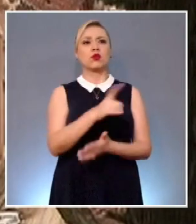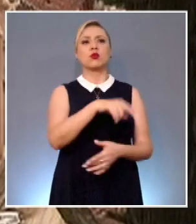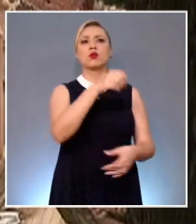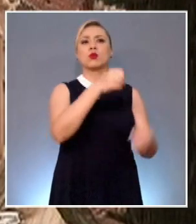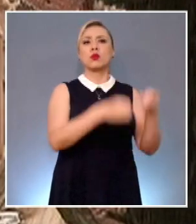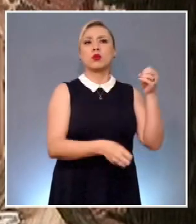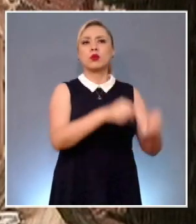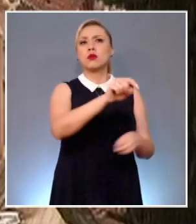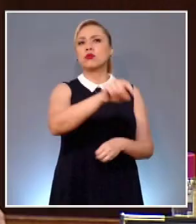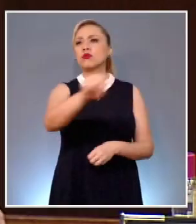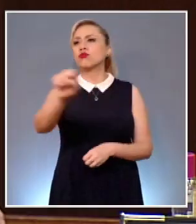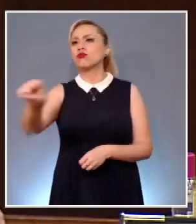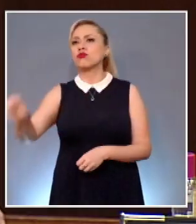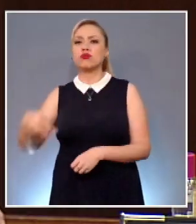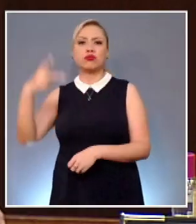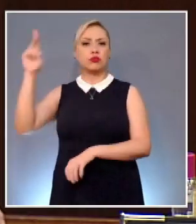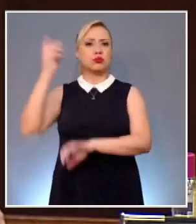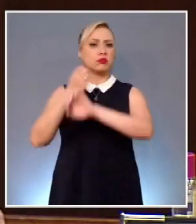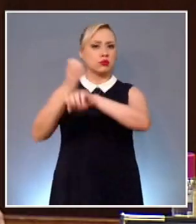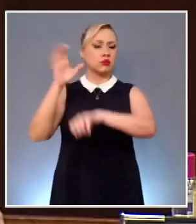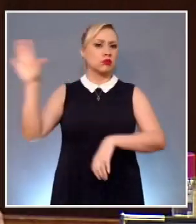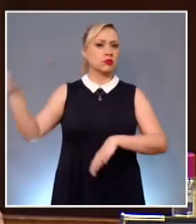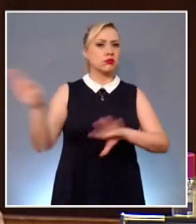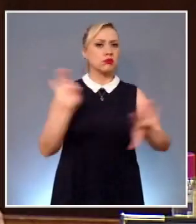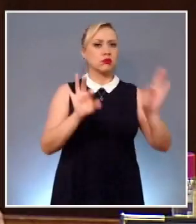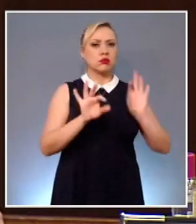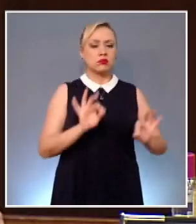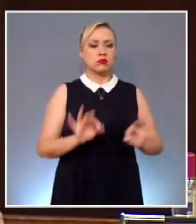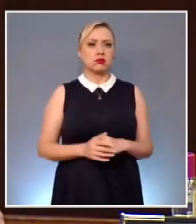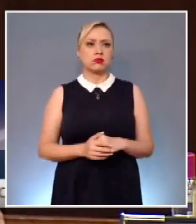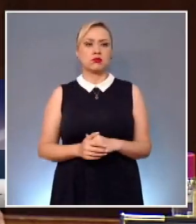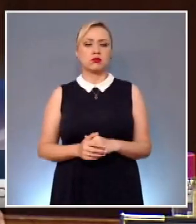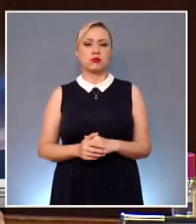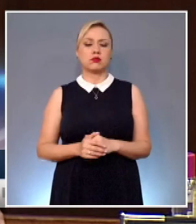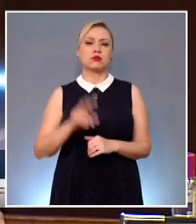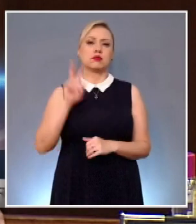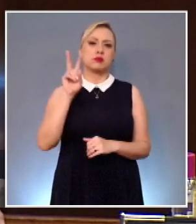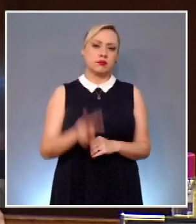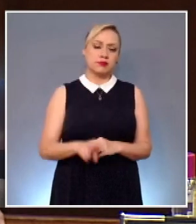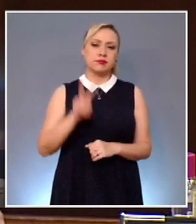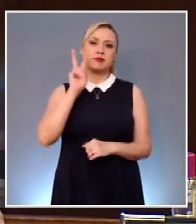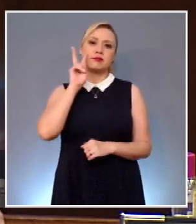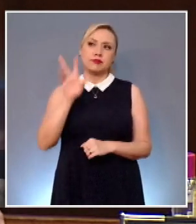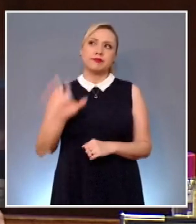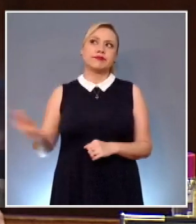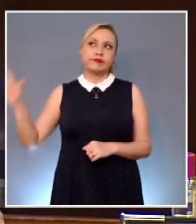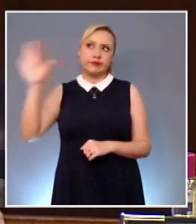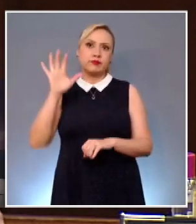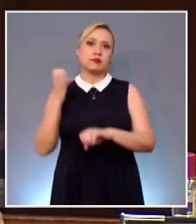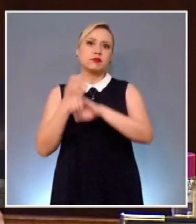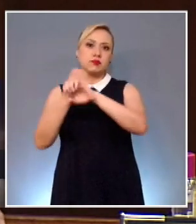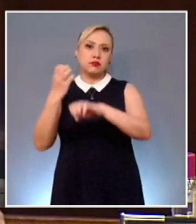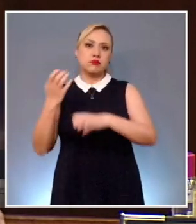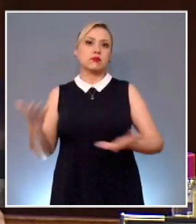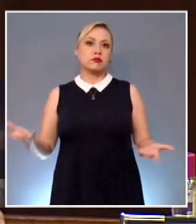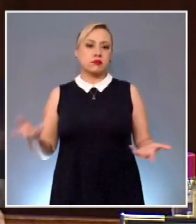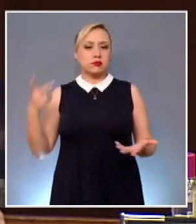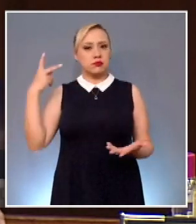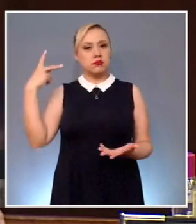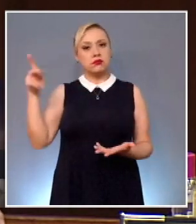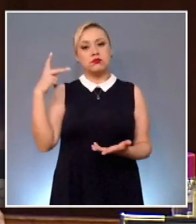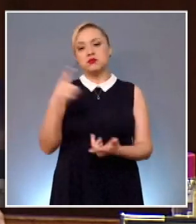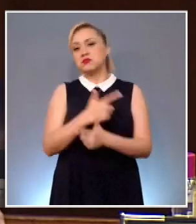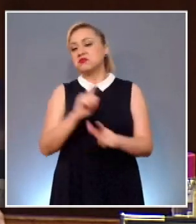Judicial Estatal. Concluimos que la legislatura local, en ejercicio de la libertad configurativa que tiene